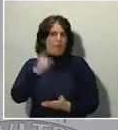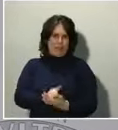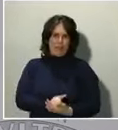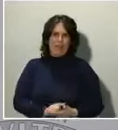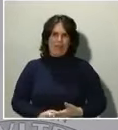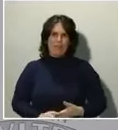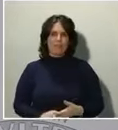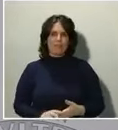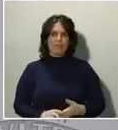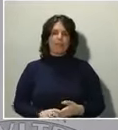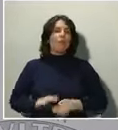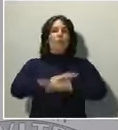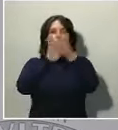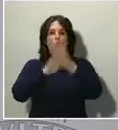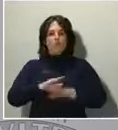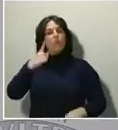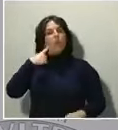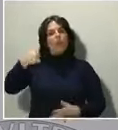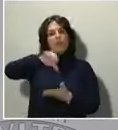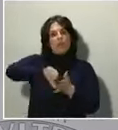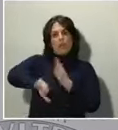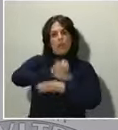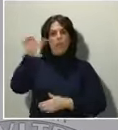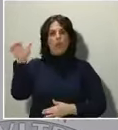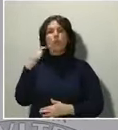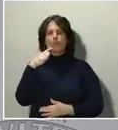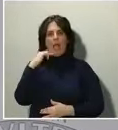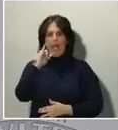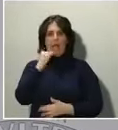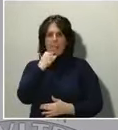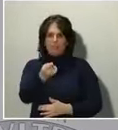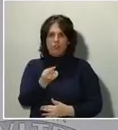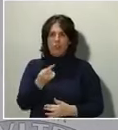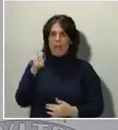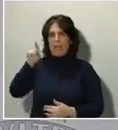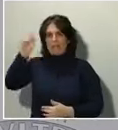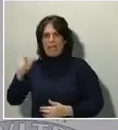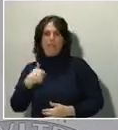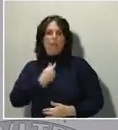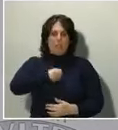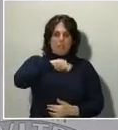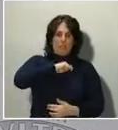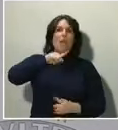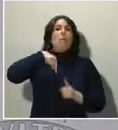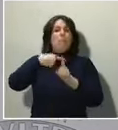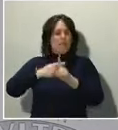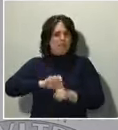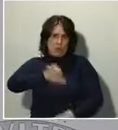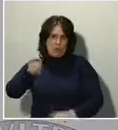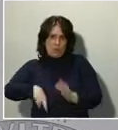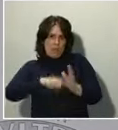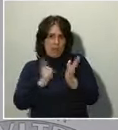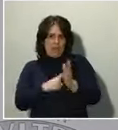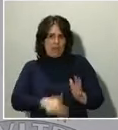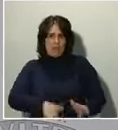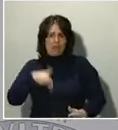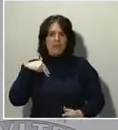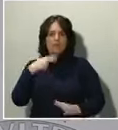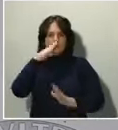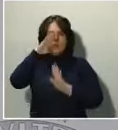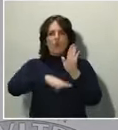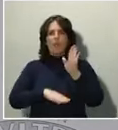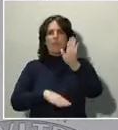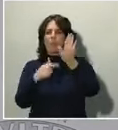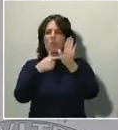Europeo ha puesto encima de la mesa, no solamente para estos dos países, sino para el conjunto de la Unión Europea, un programa y un compromiso sólido, fuerte,